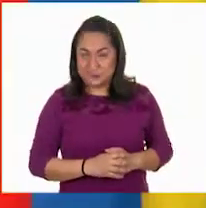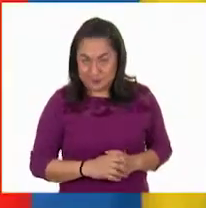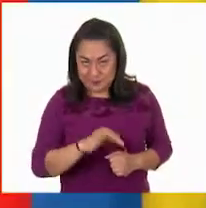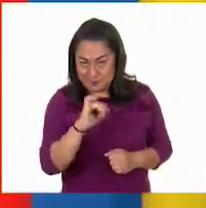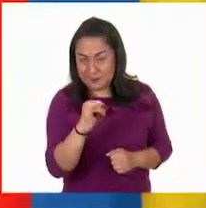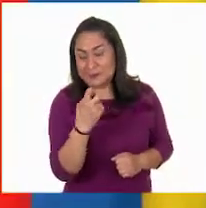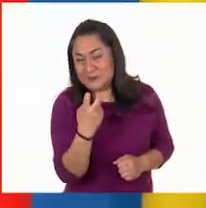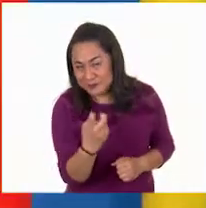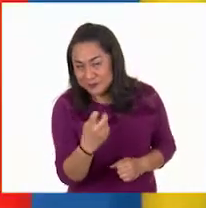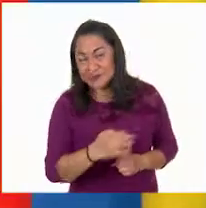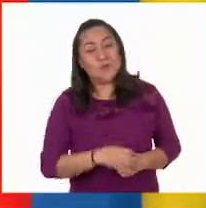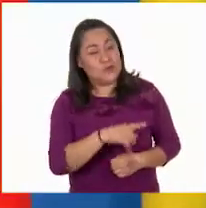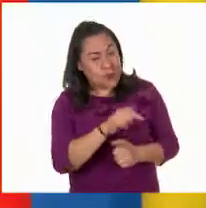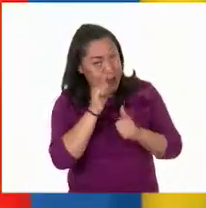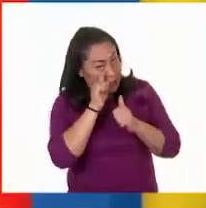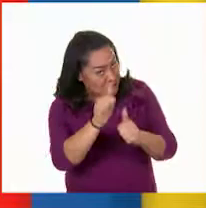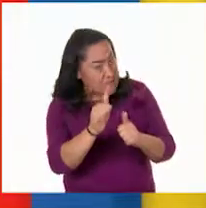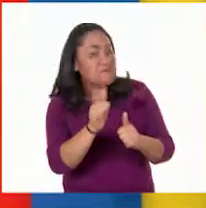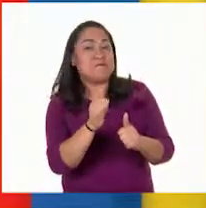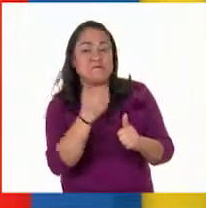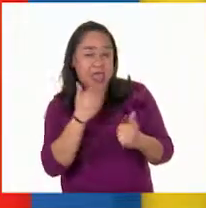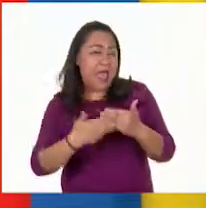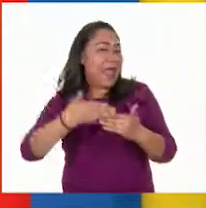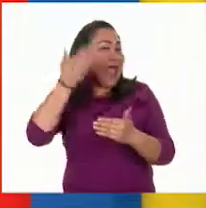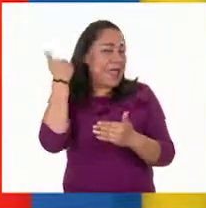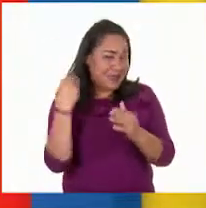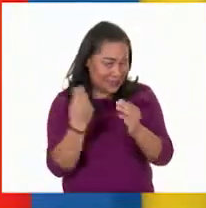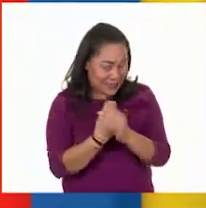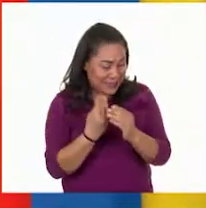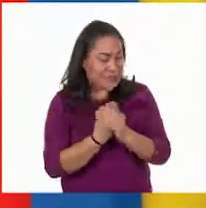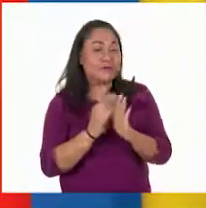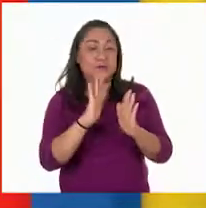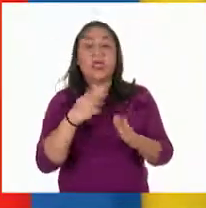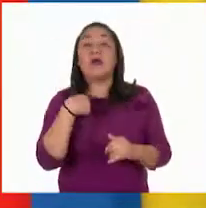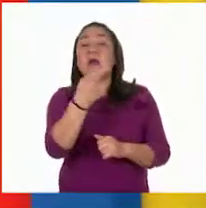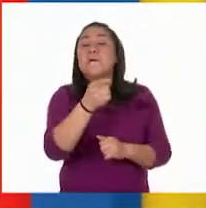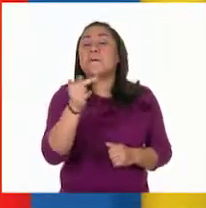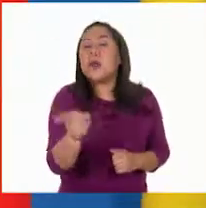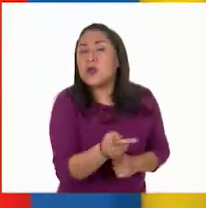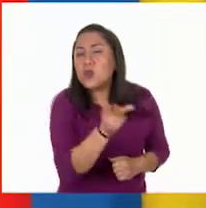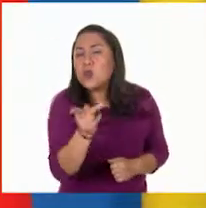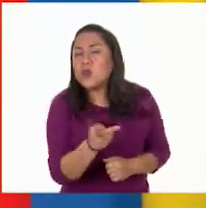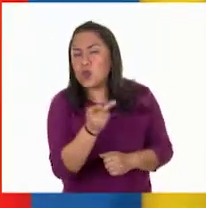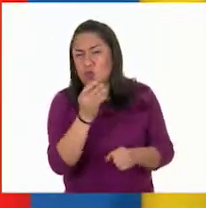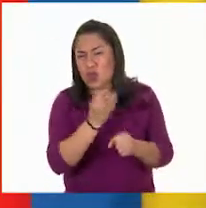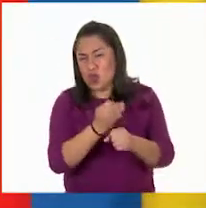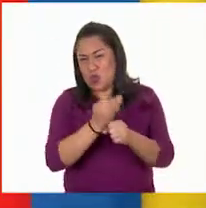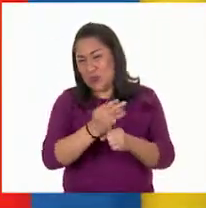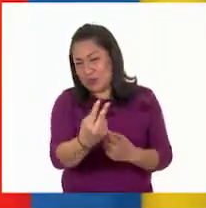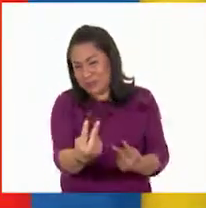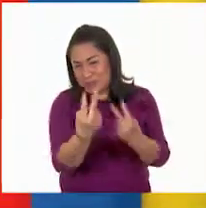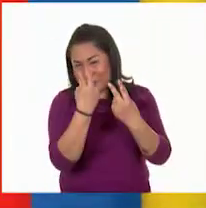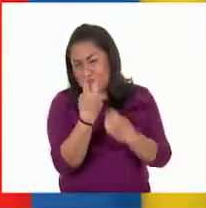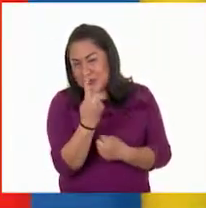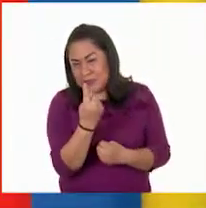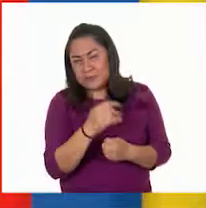Exactamente. Has puesto mucha atención en las clases pasadas. Yo le pregunto a los niños y niñas que nos acompañan desde casa.